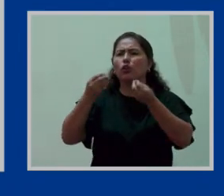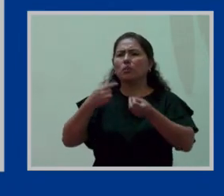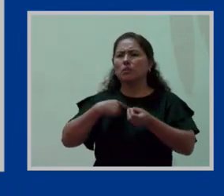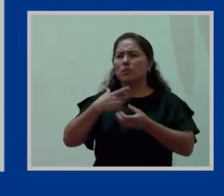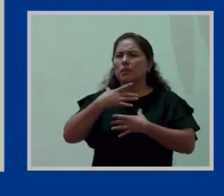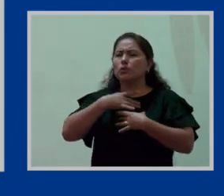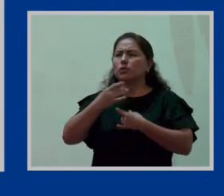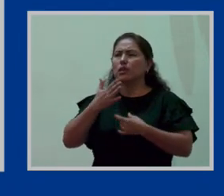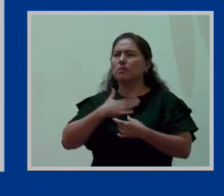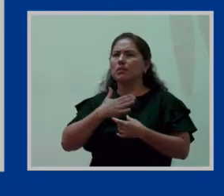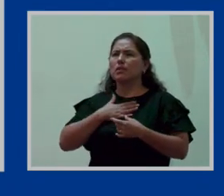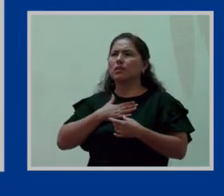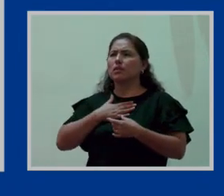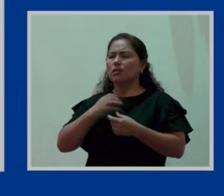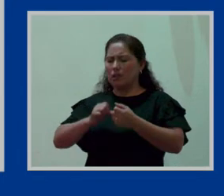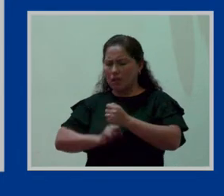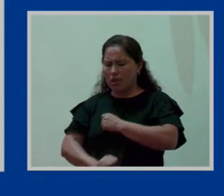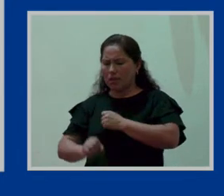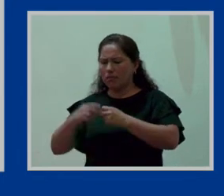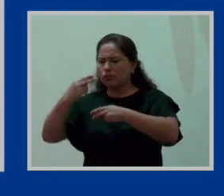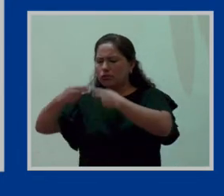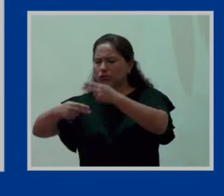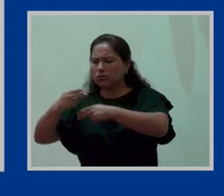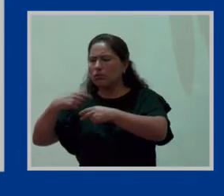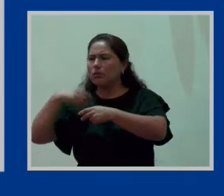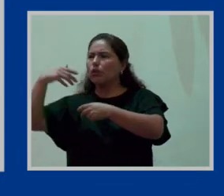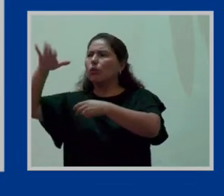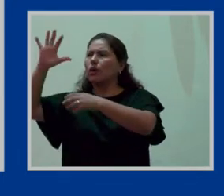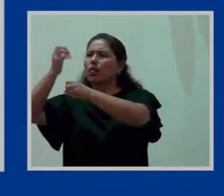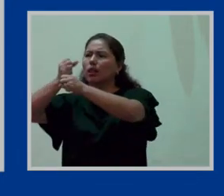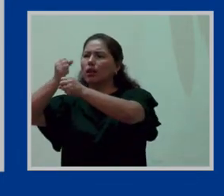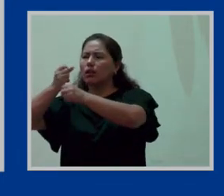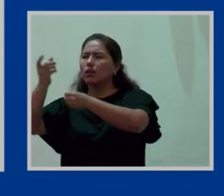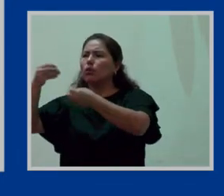gustaría a mí que traten a mi hija que traten a mi esposa que traten a mi madre?